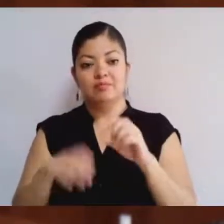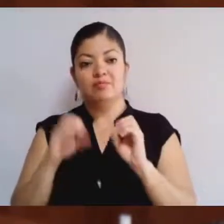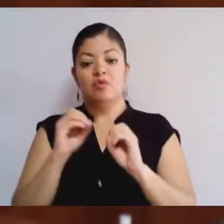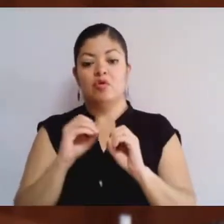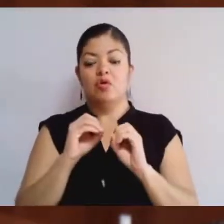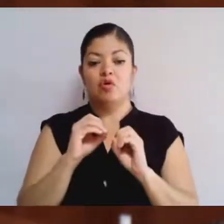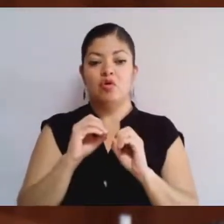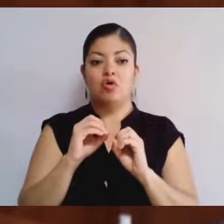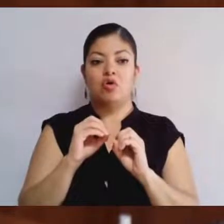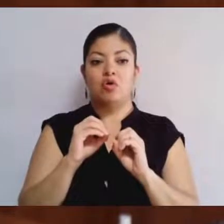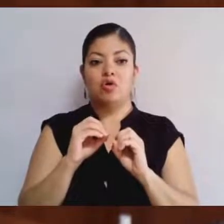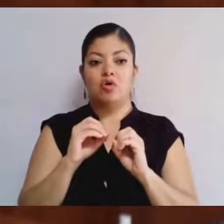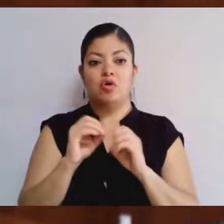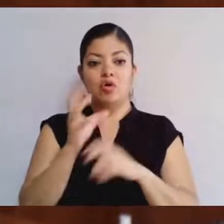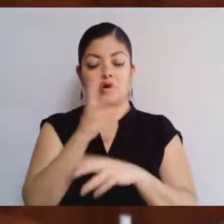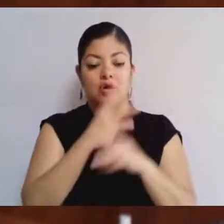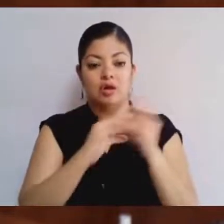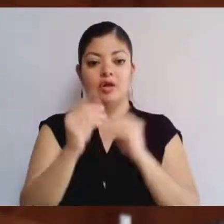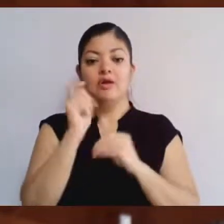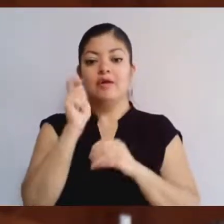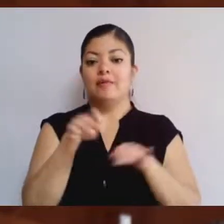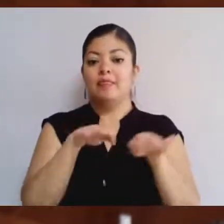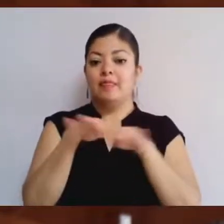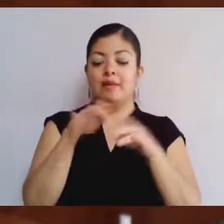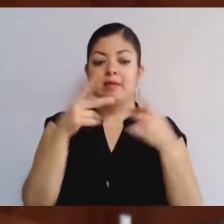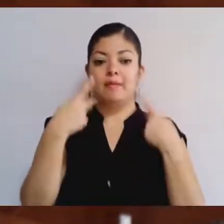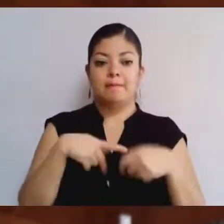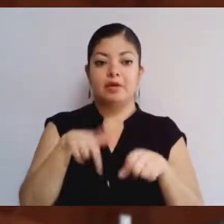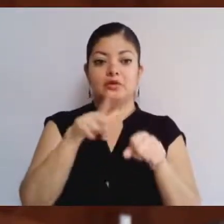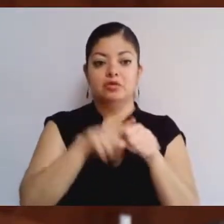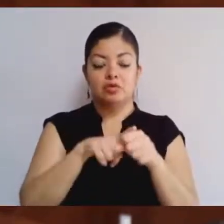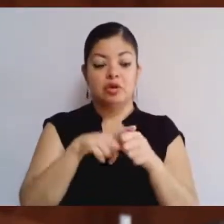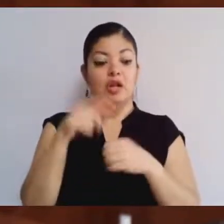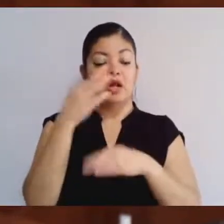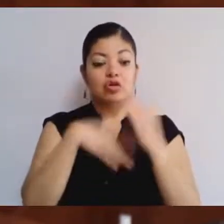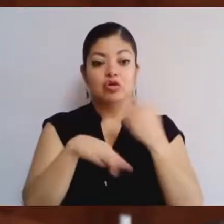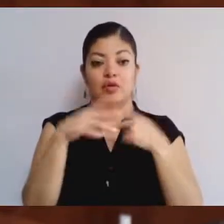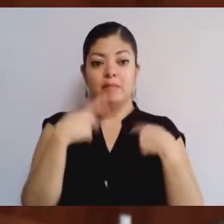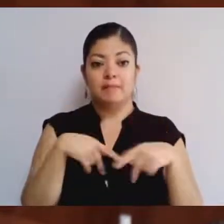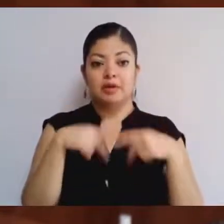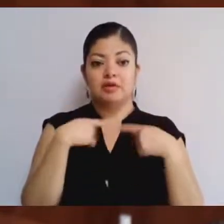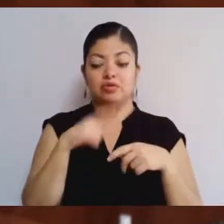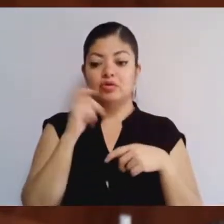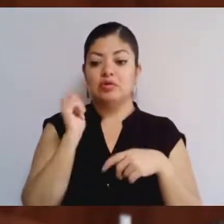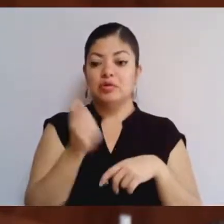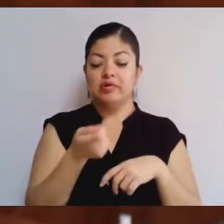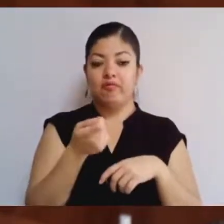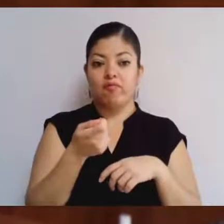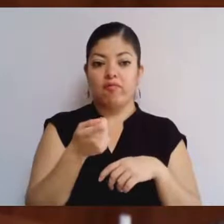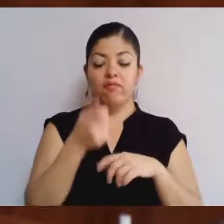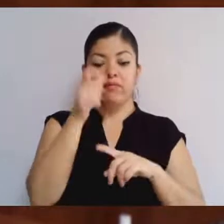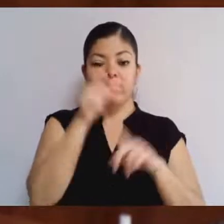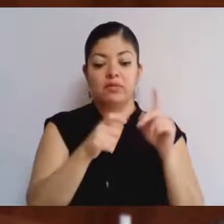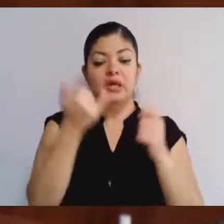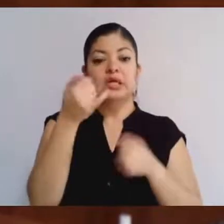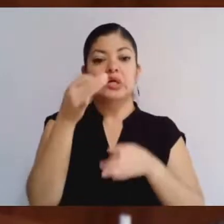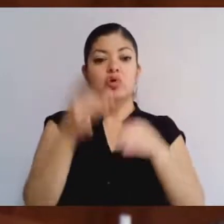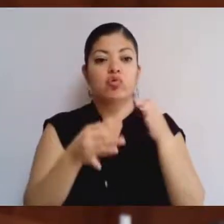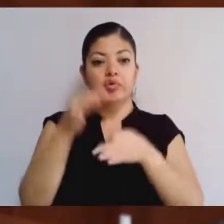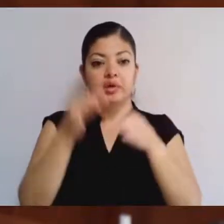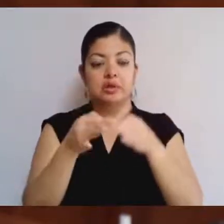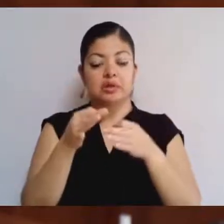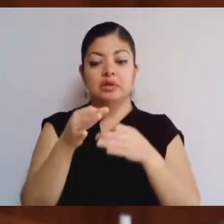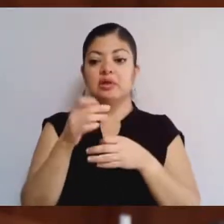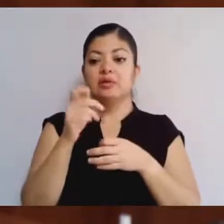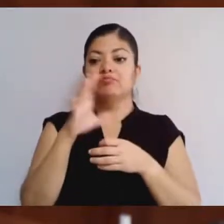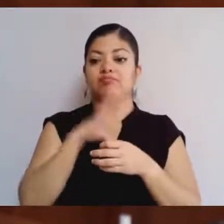remuneraciones al trabajo personal a todas aquellas personas físicas y jurídicas